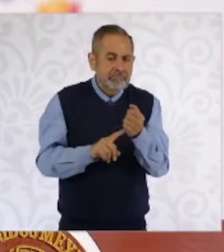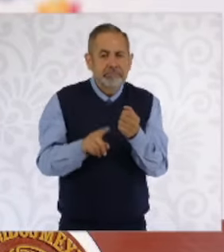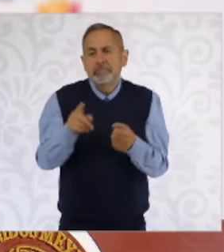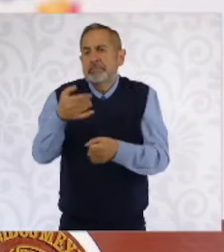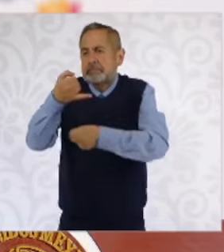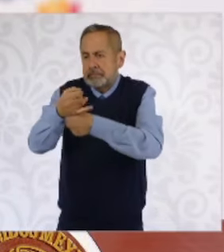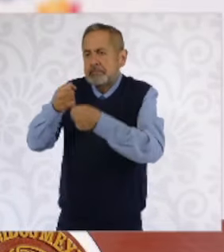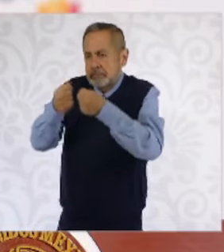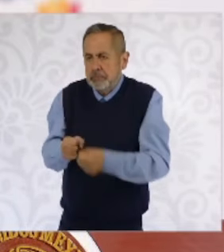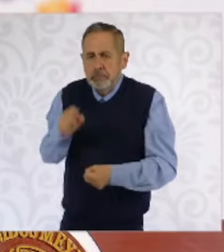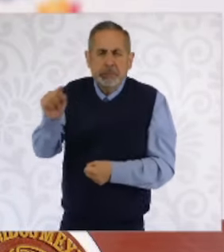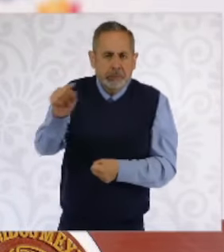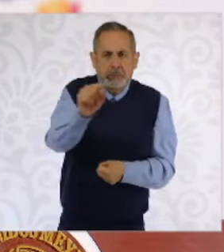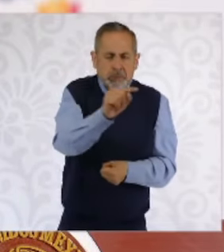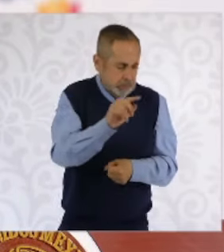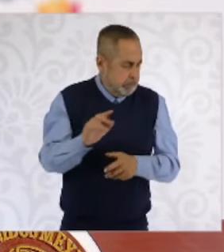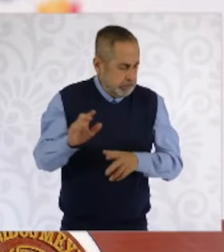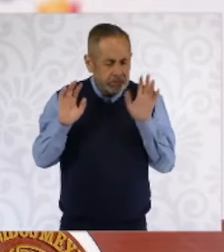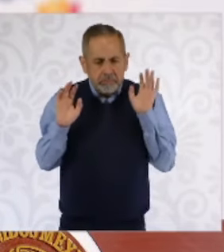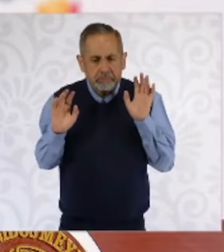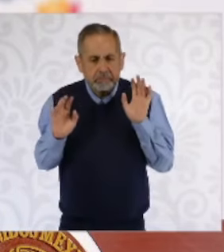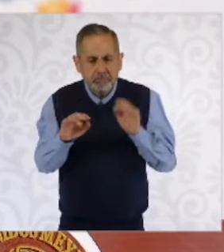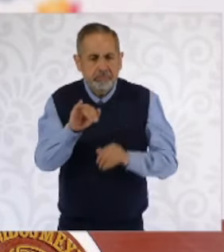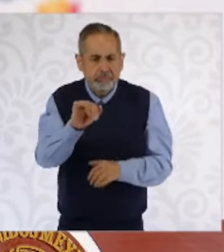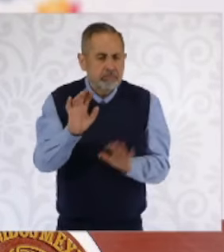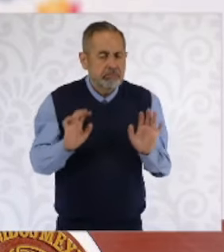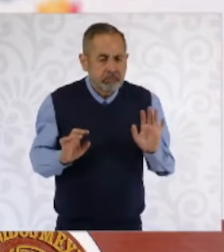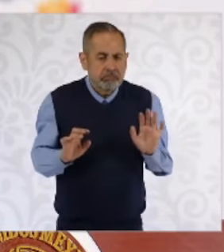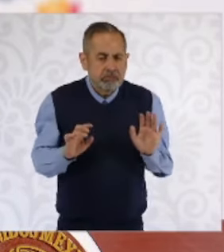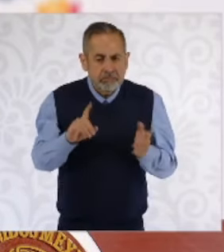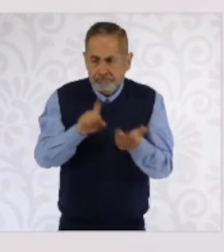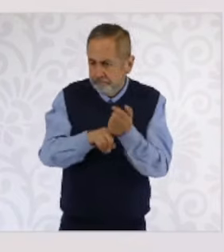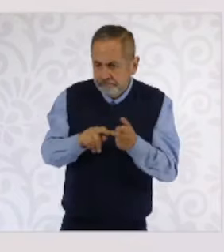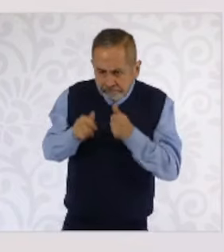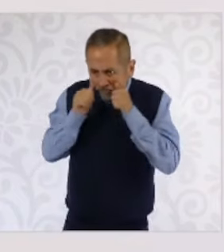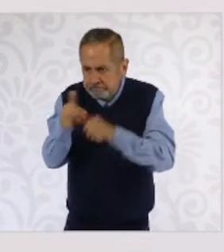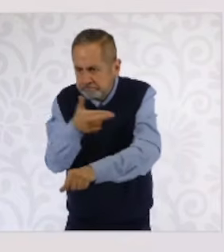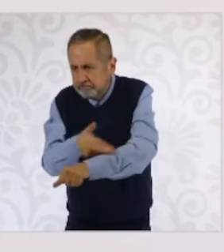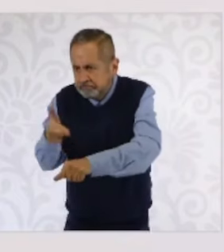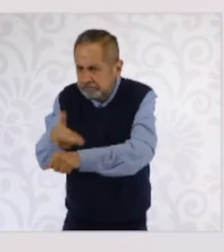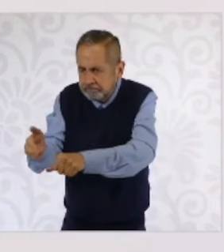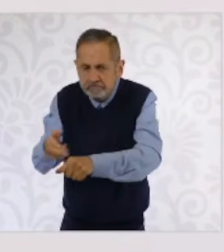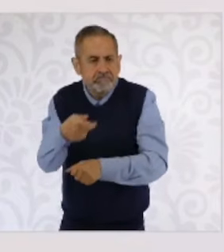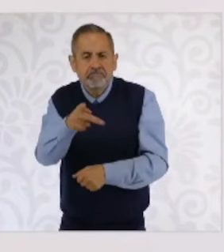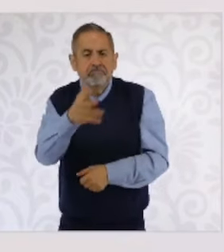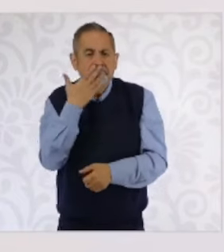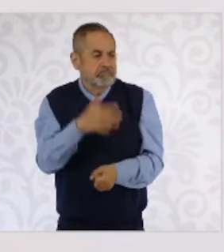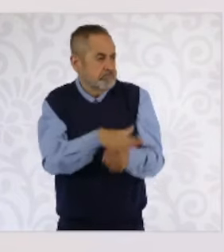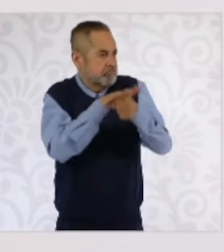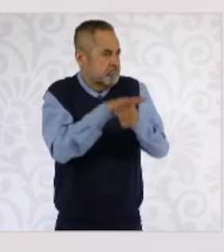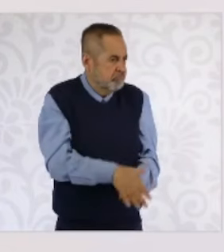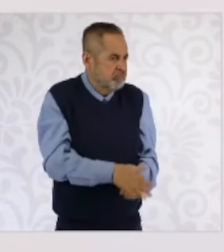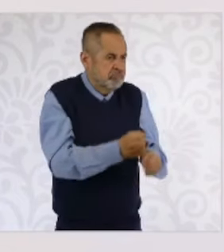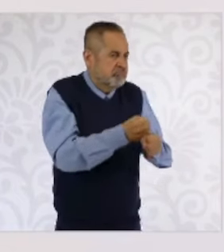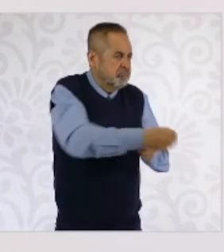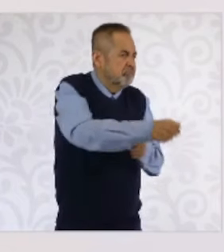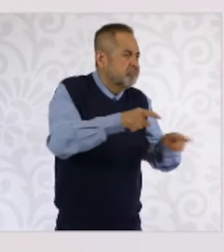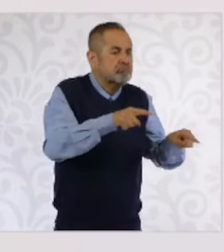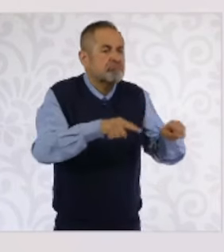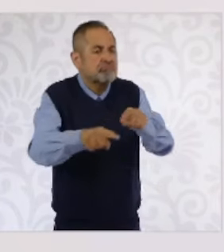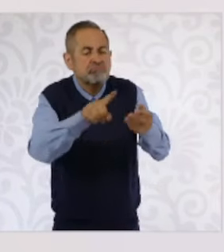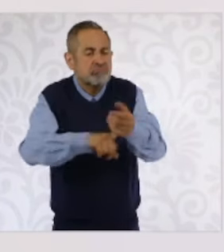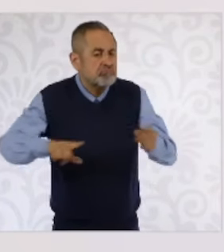inseguridad en el país que estamos atendiendo, pero no hay represión por parte del Estado mexicano.